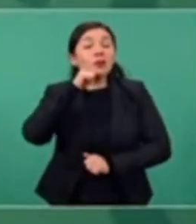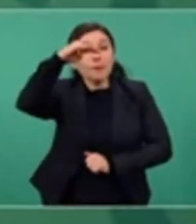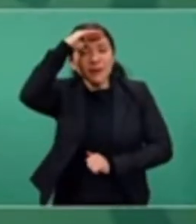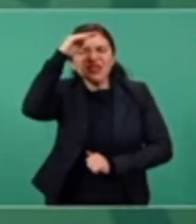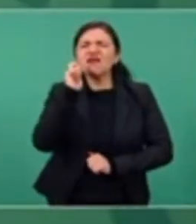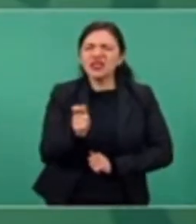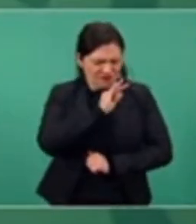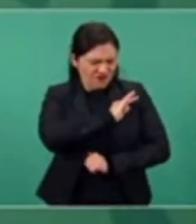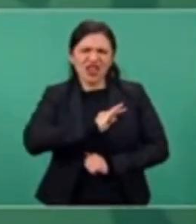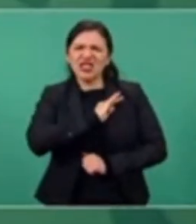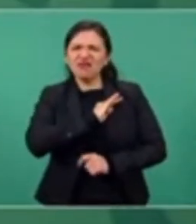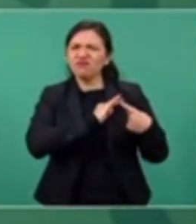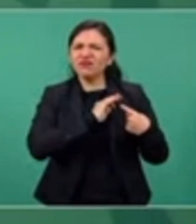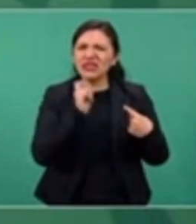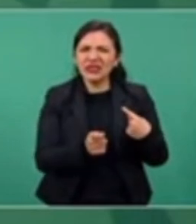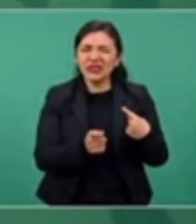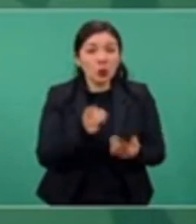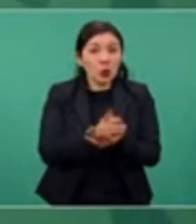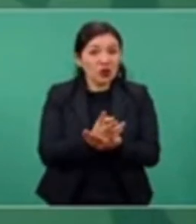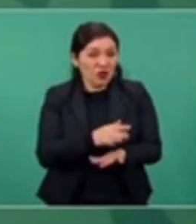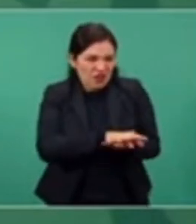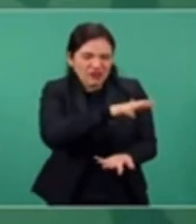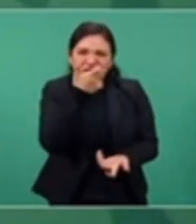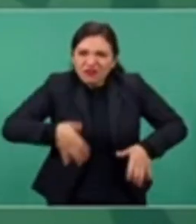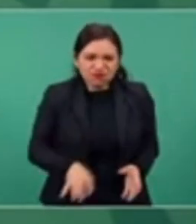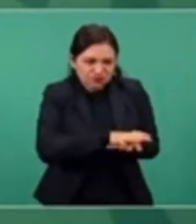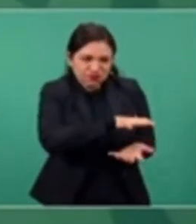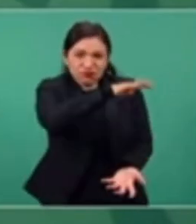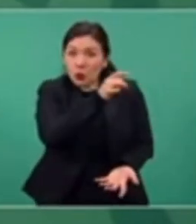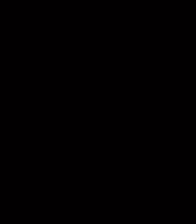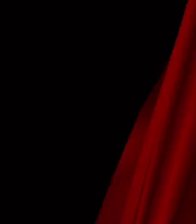que la felicidad no sólo es acumular bienes materiales.